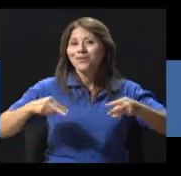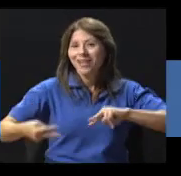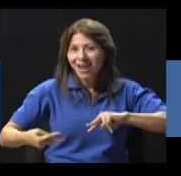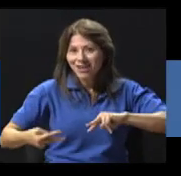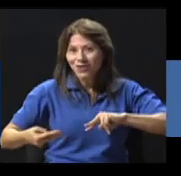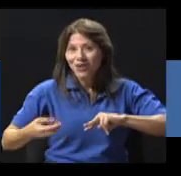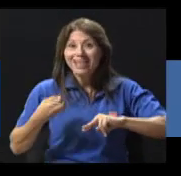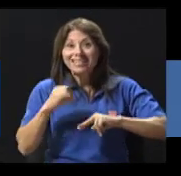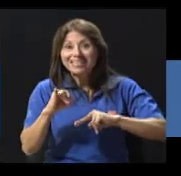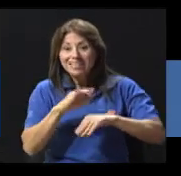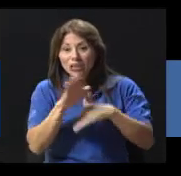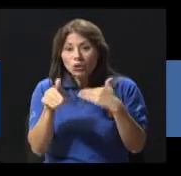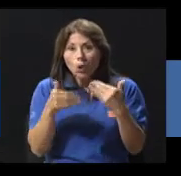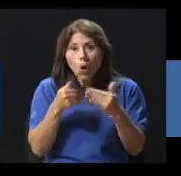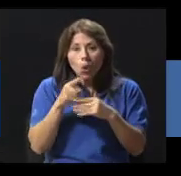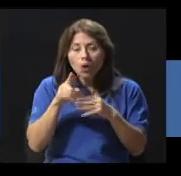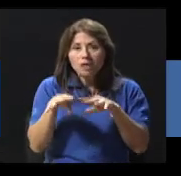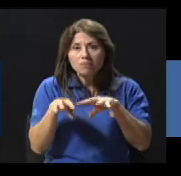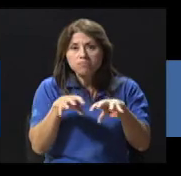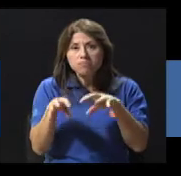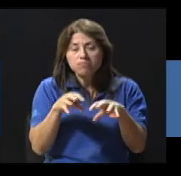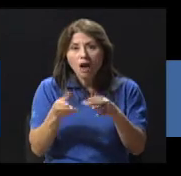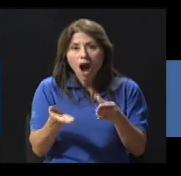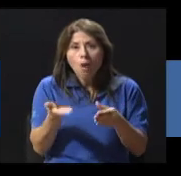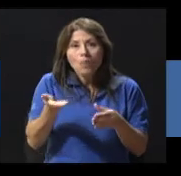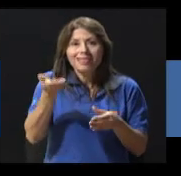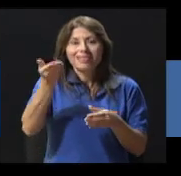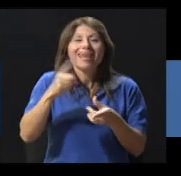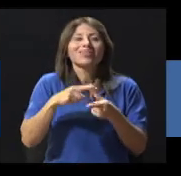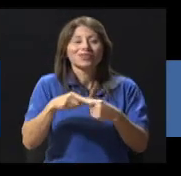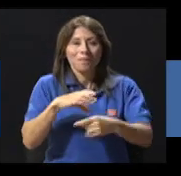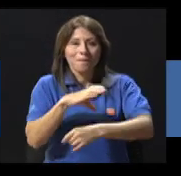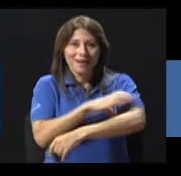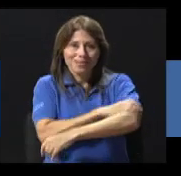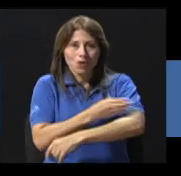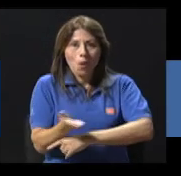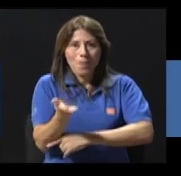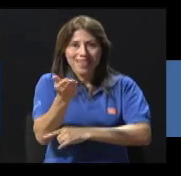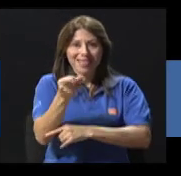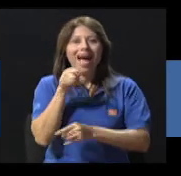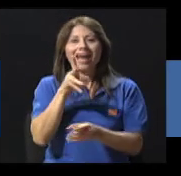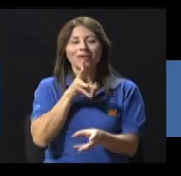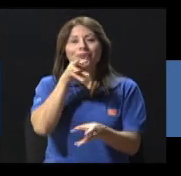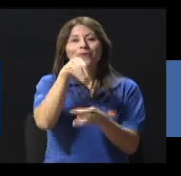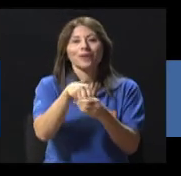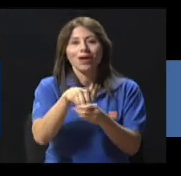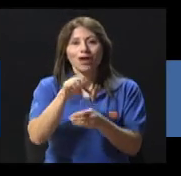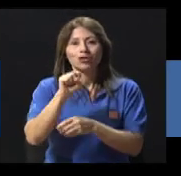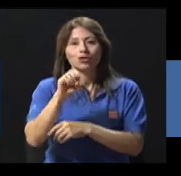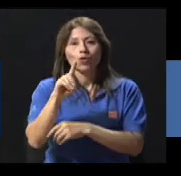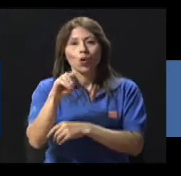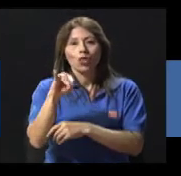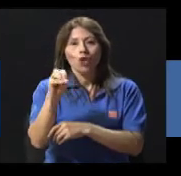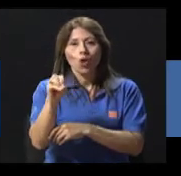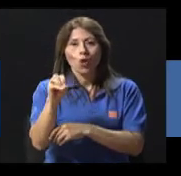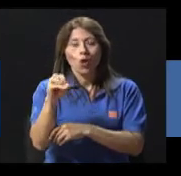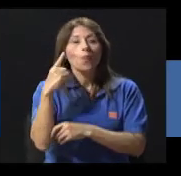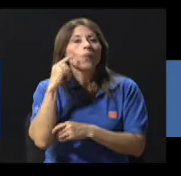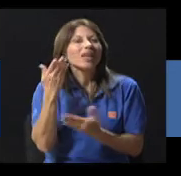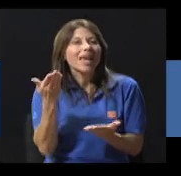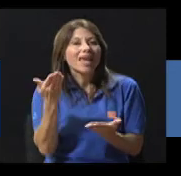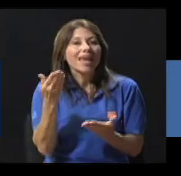presión arterial aumente también y ahí es a donde entra el sodio porque el sodio, que es uno de los componentes de la sal común,